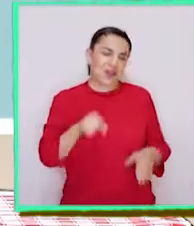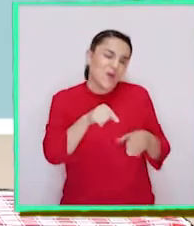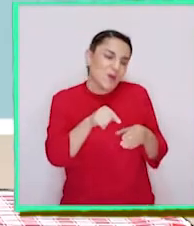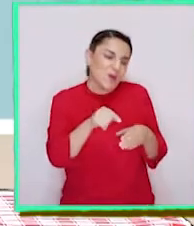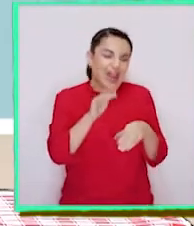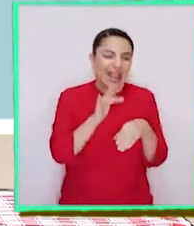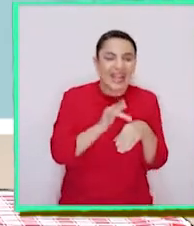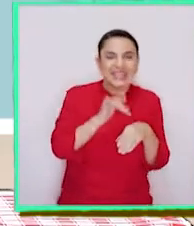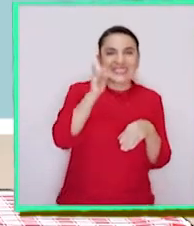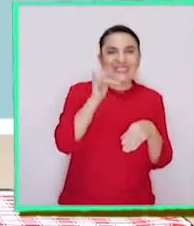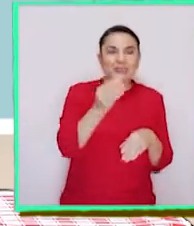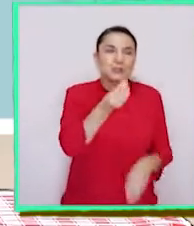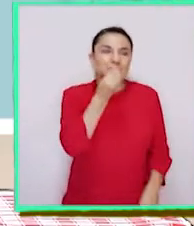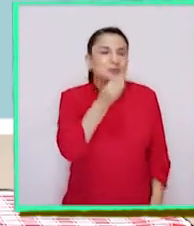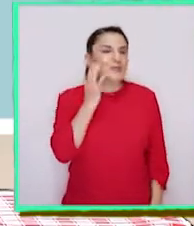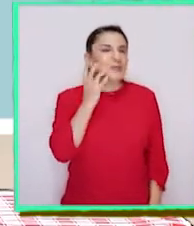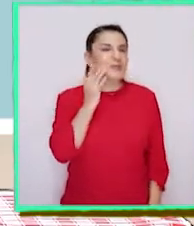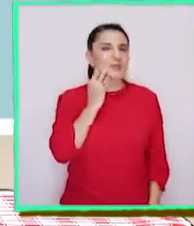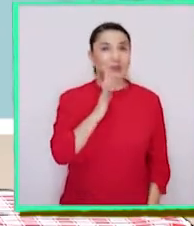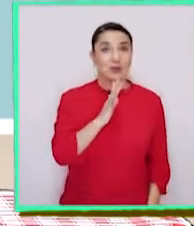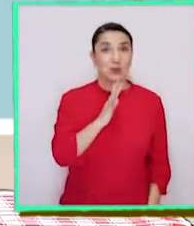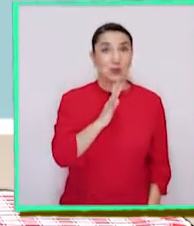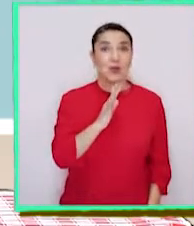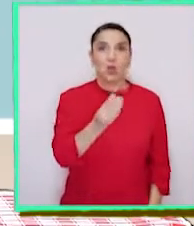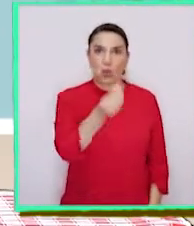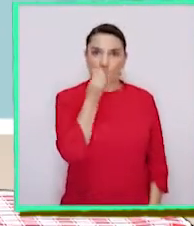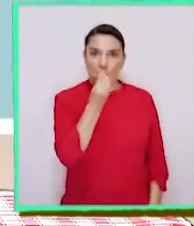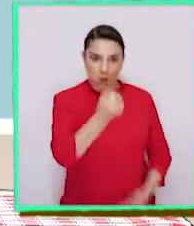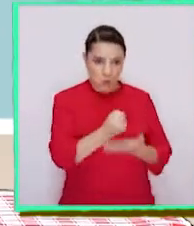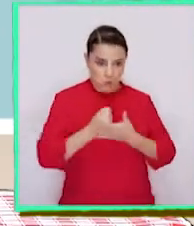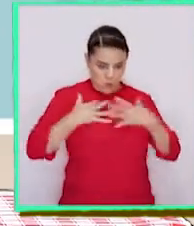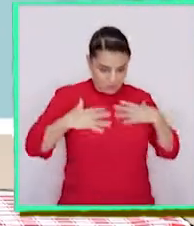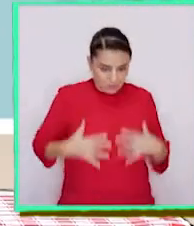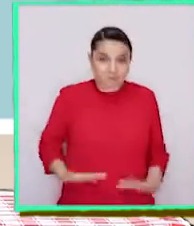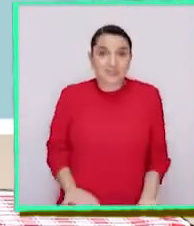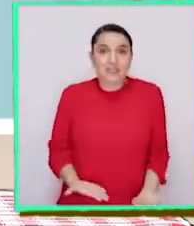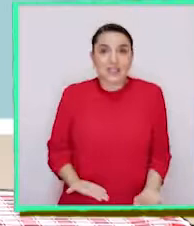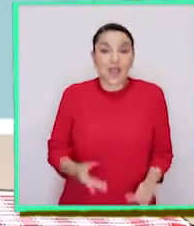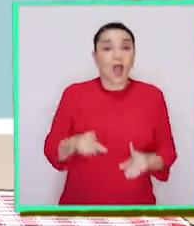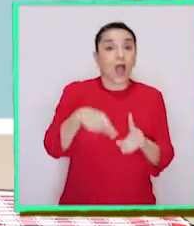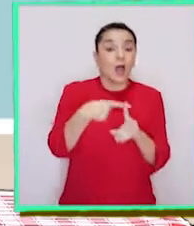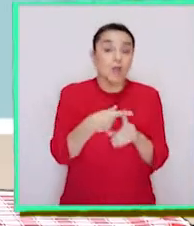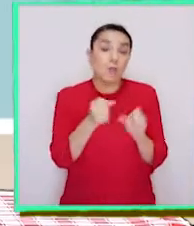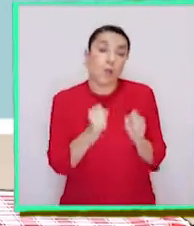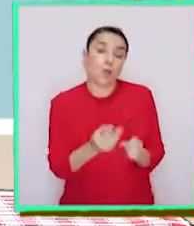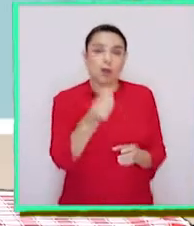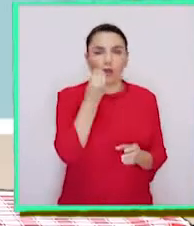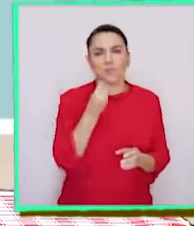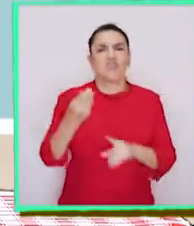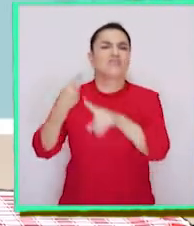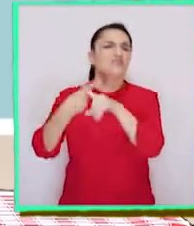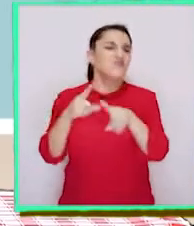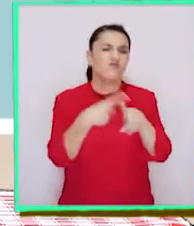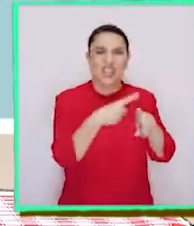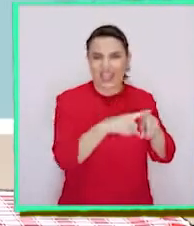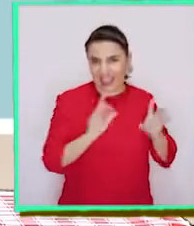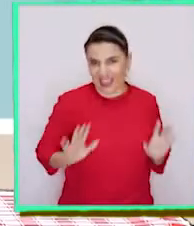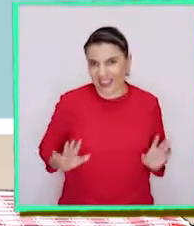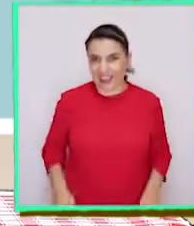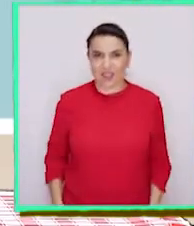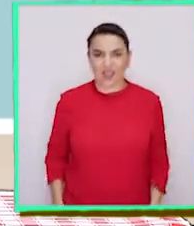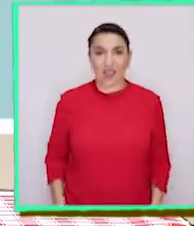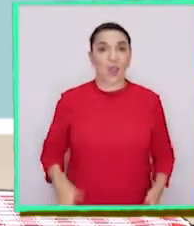calentito, sabroso y muy nutritivo. Además, se puede comer de tantas formas